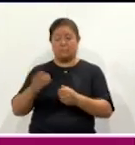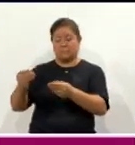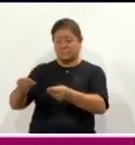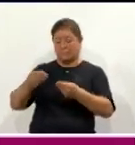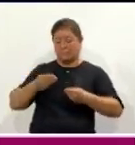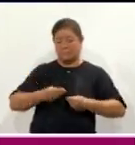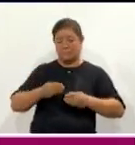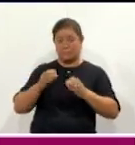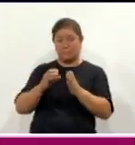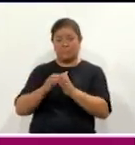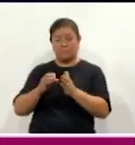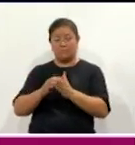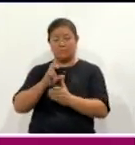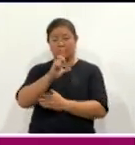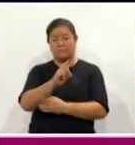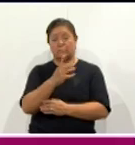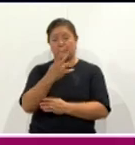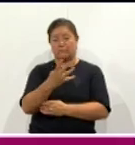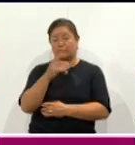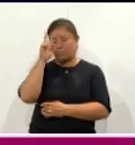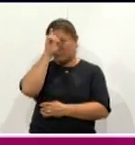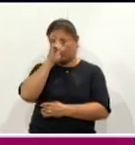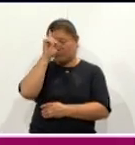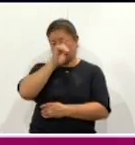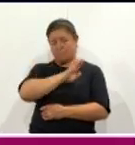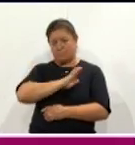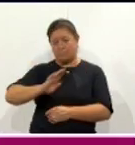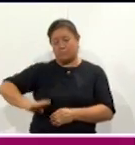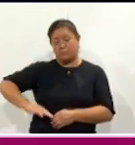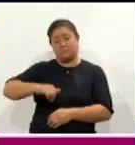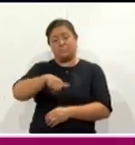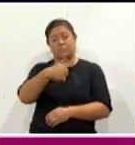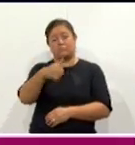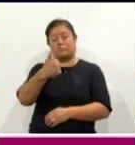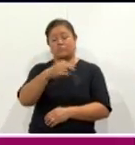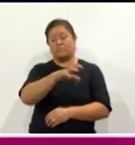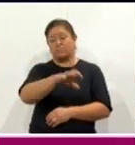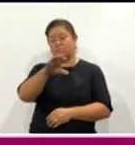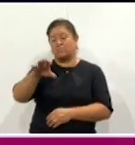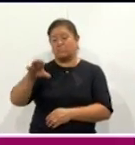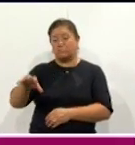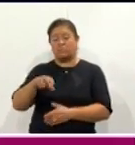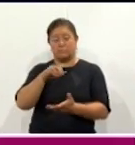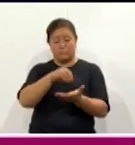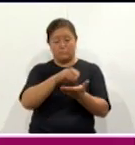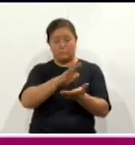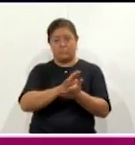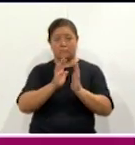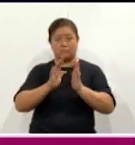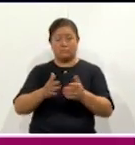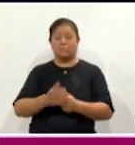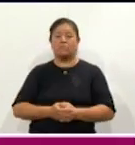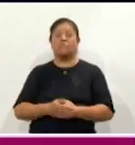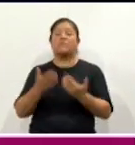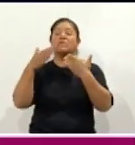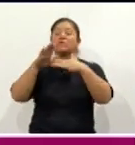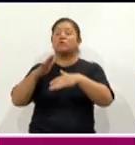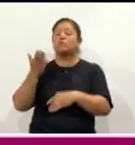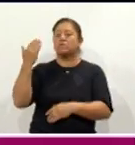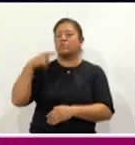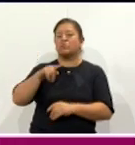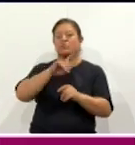paquetes electorales de 34 consejos municipales y 11 distritales ya computados. Respecto a los incidentes suscitados en